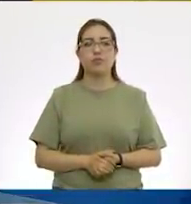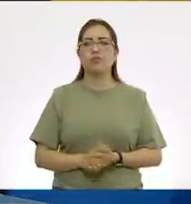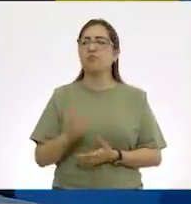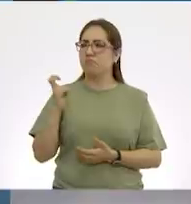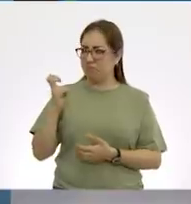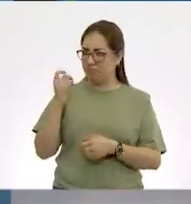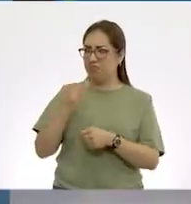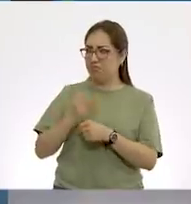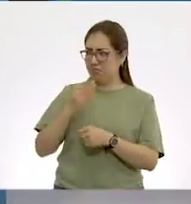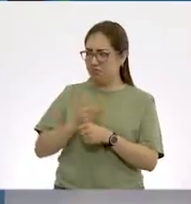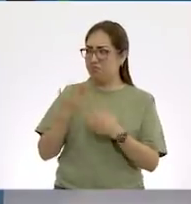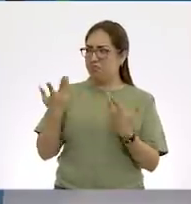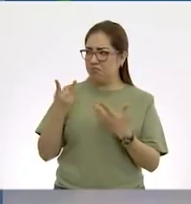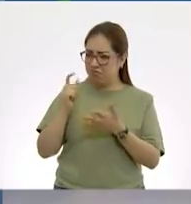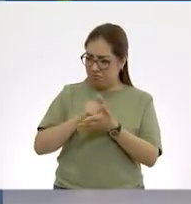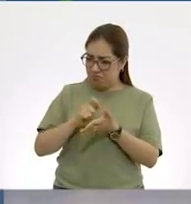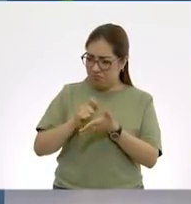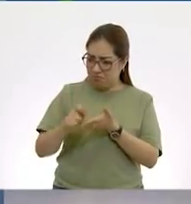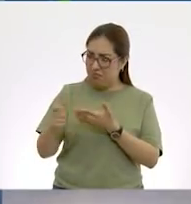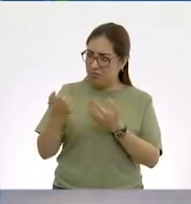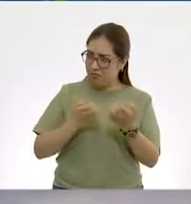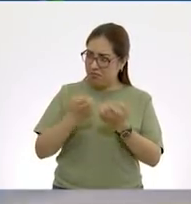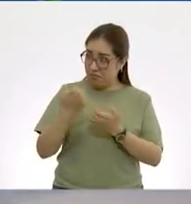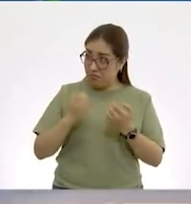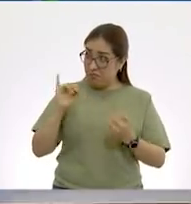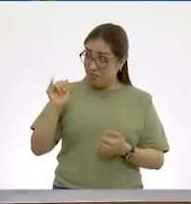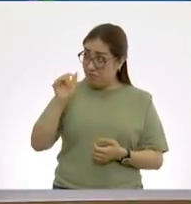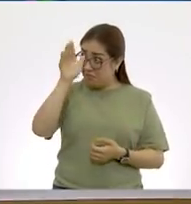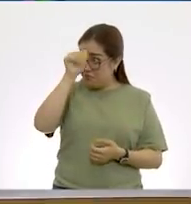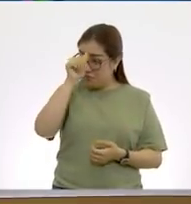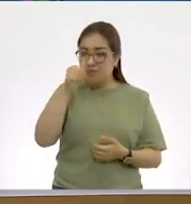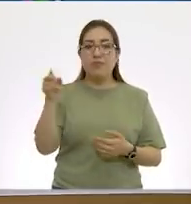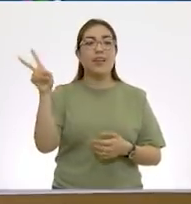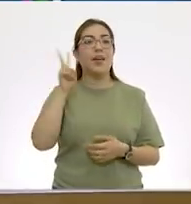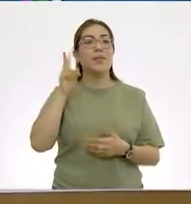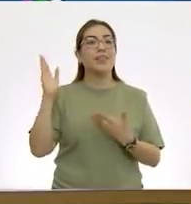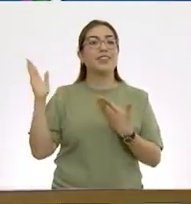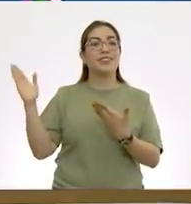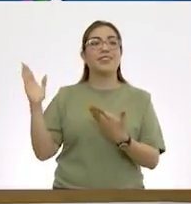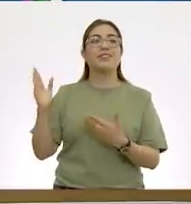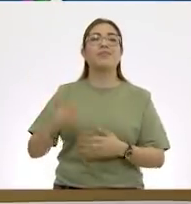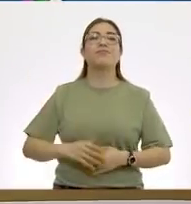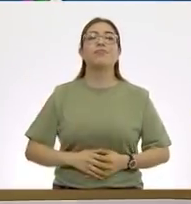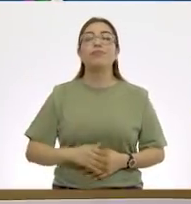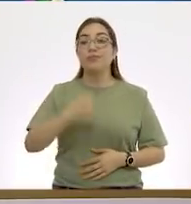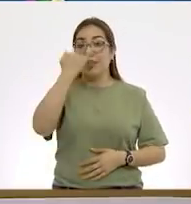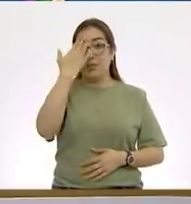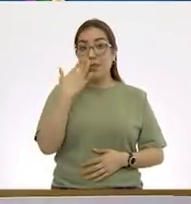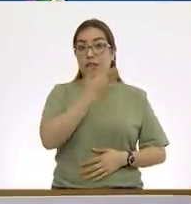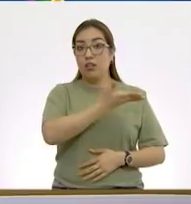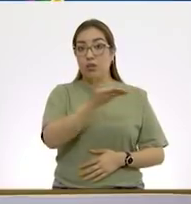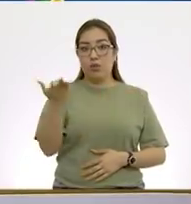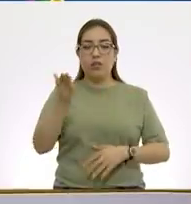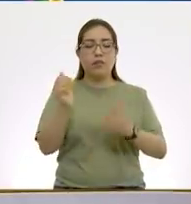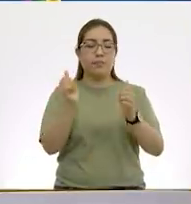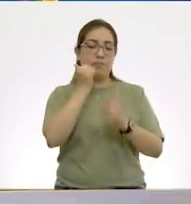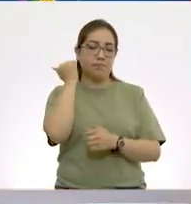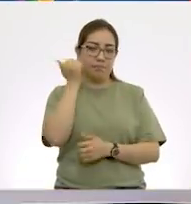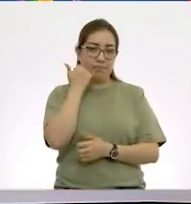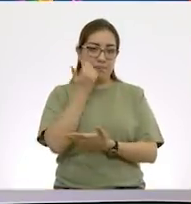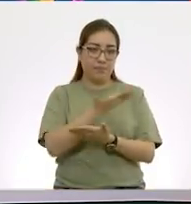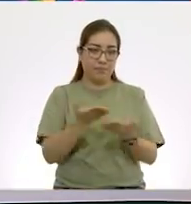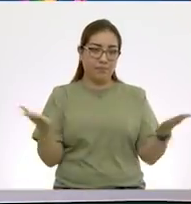práctica lo aprendido. ¿Te gusta la idea? ¿Cómo lo hacemos? Vamos a ver unas imágenes y les voy a pedir a nuestros alumnos en casa